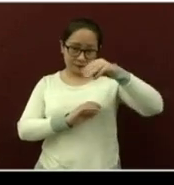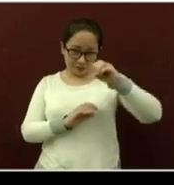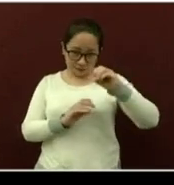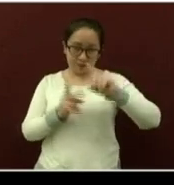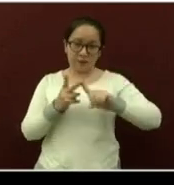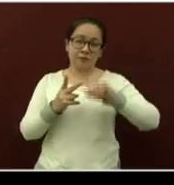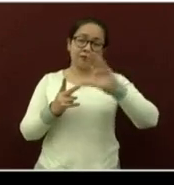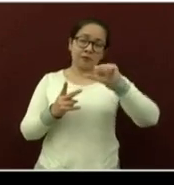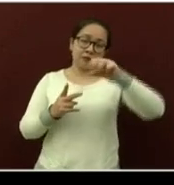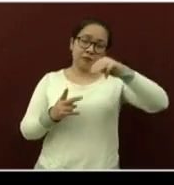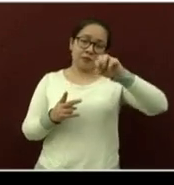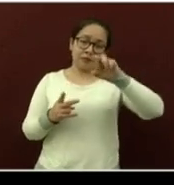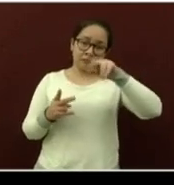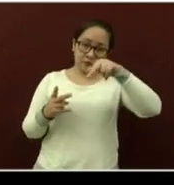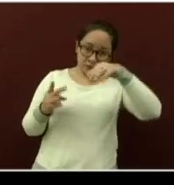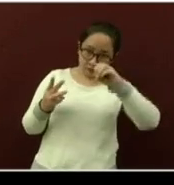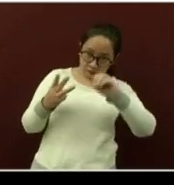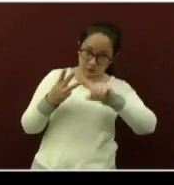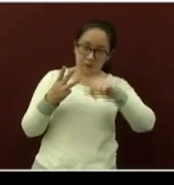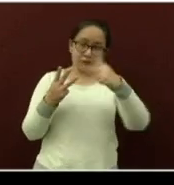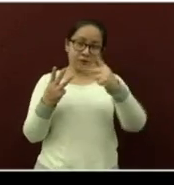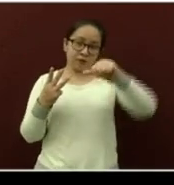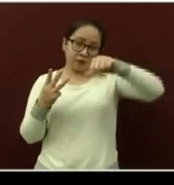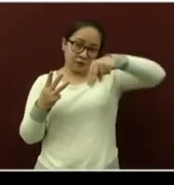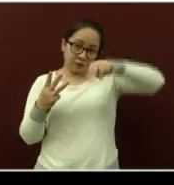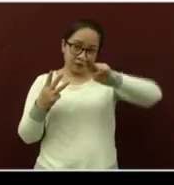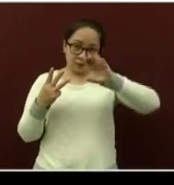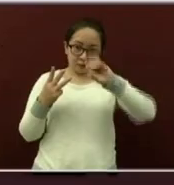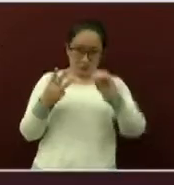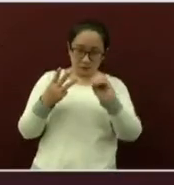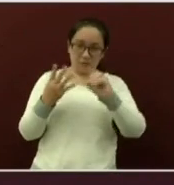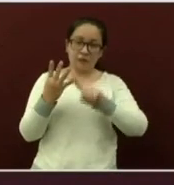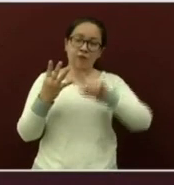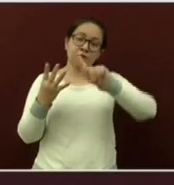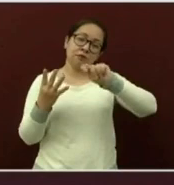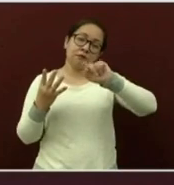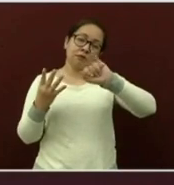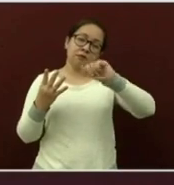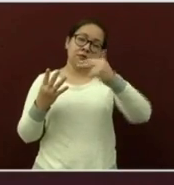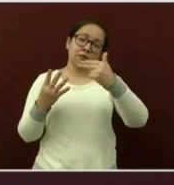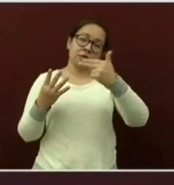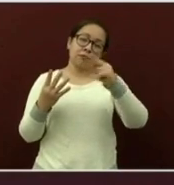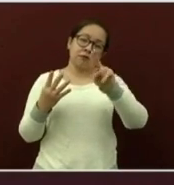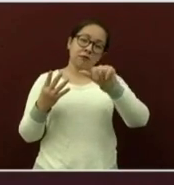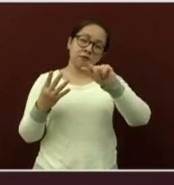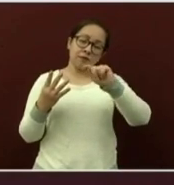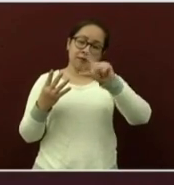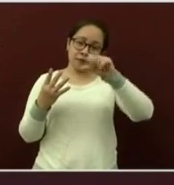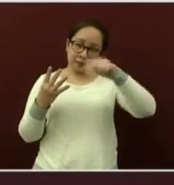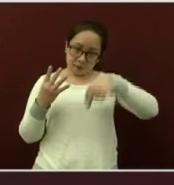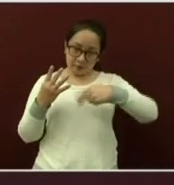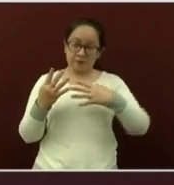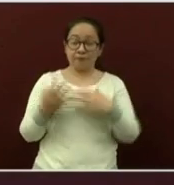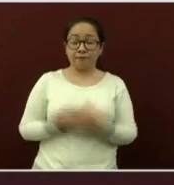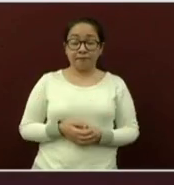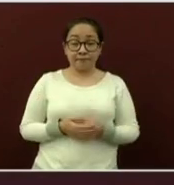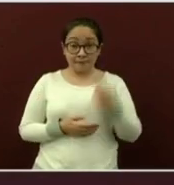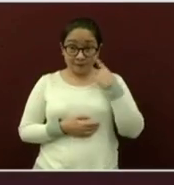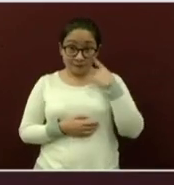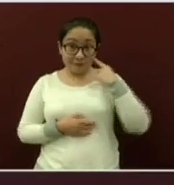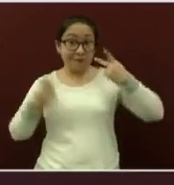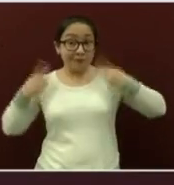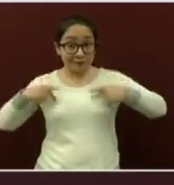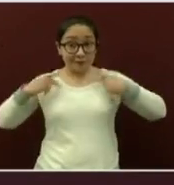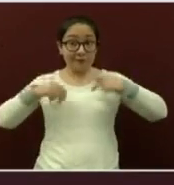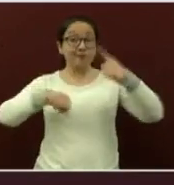Zeta Mendoza, Pánuco y Tihuatlán. Reiteramos, los pacientes que se encuentran con su